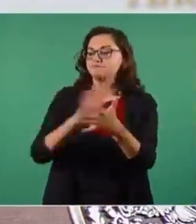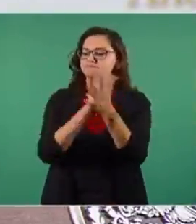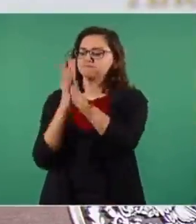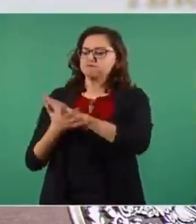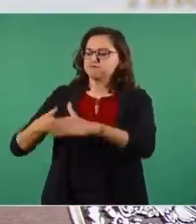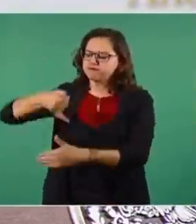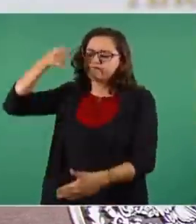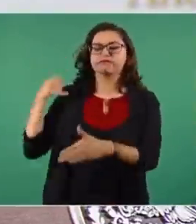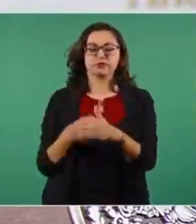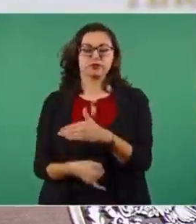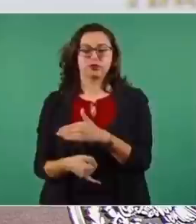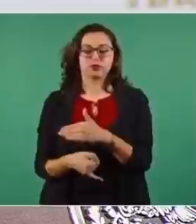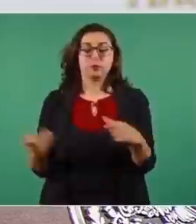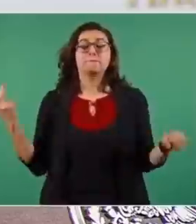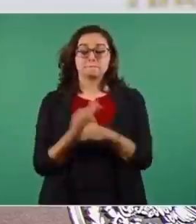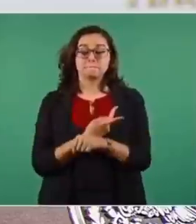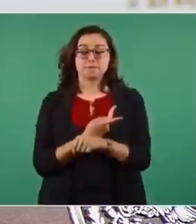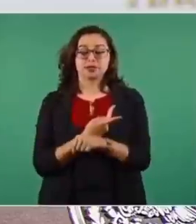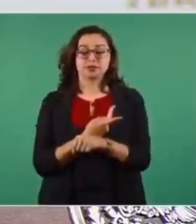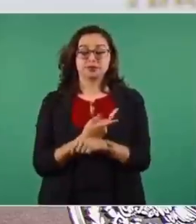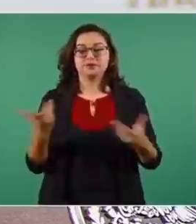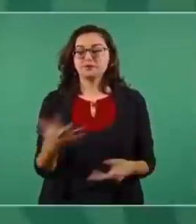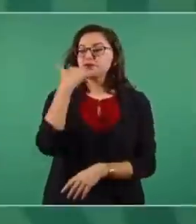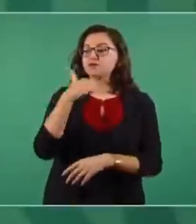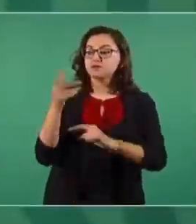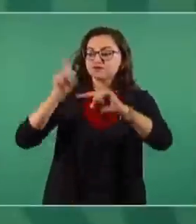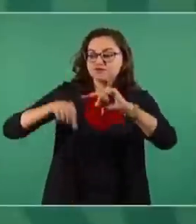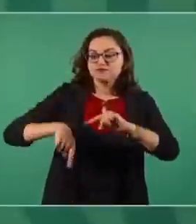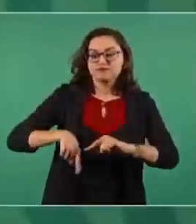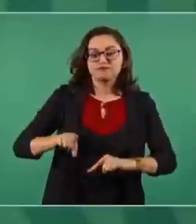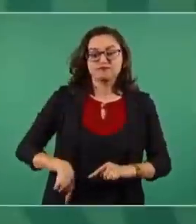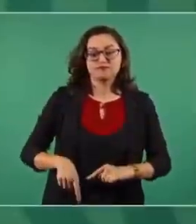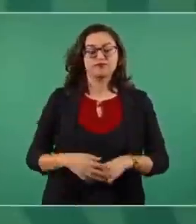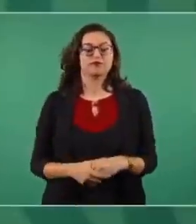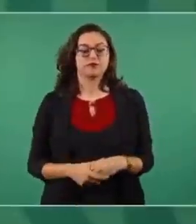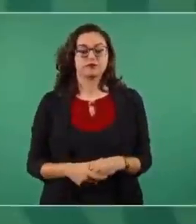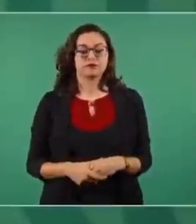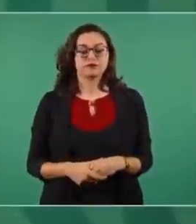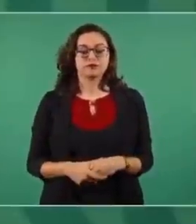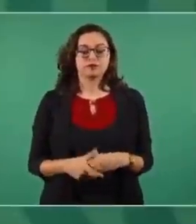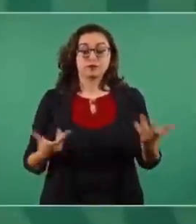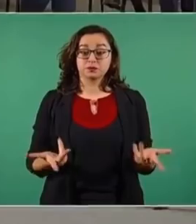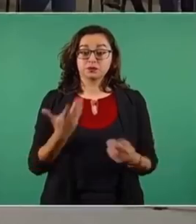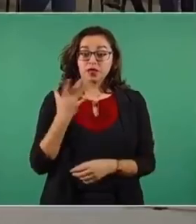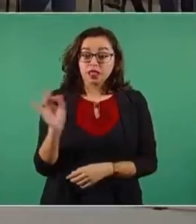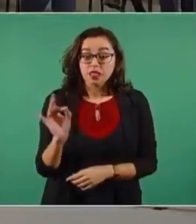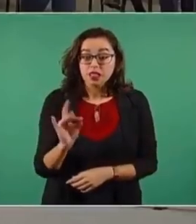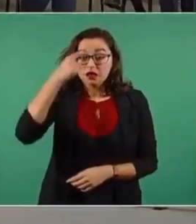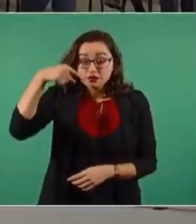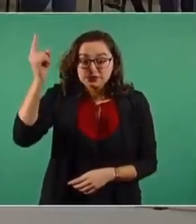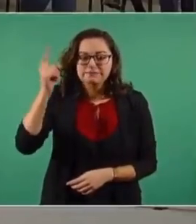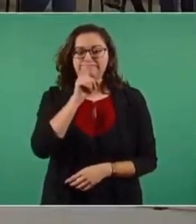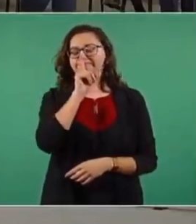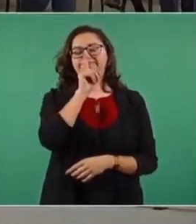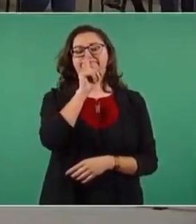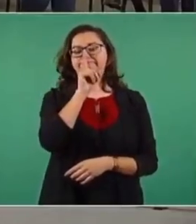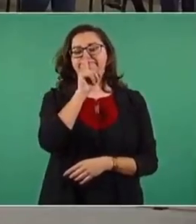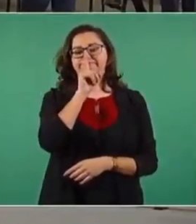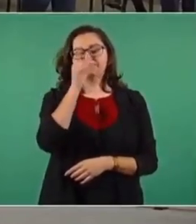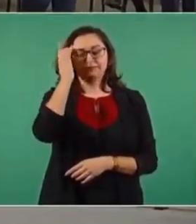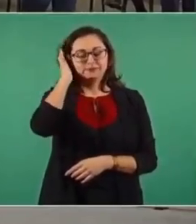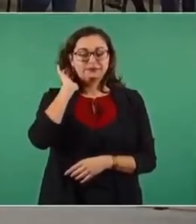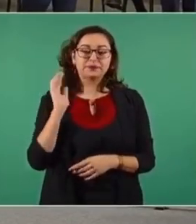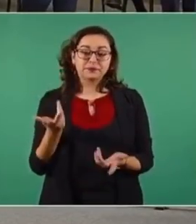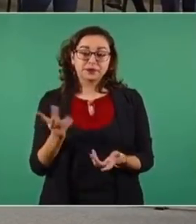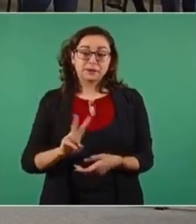Estamos arrancando de raíz la corrupción y no es poca cosa. Y desde luego que se están